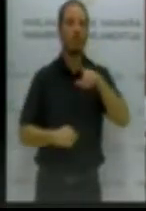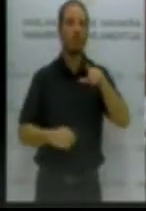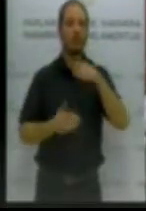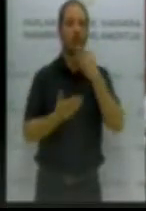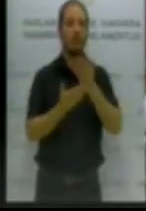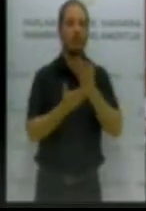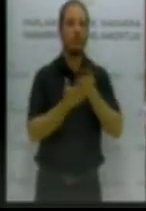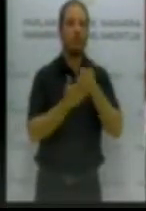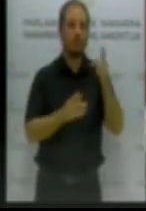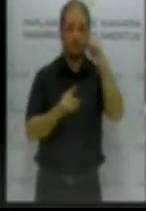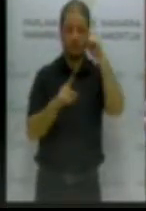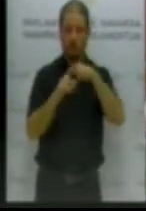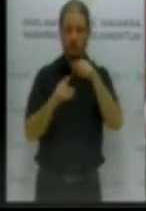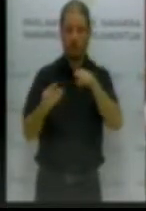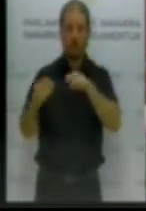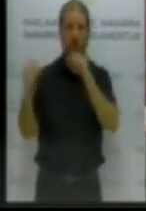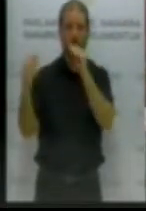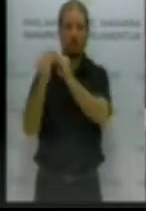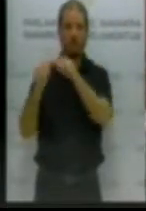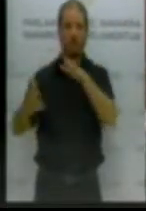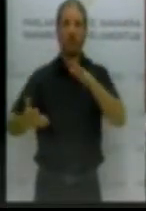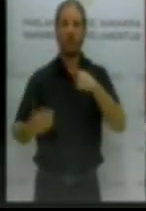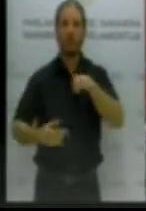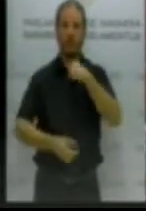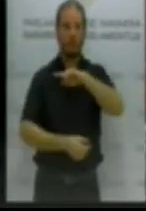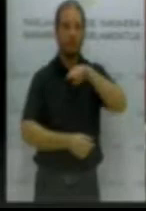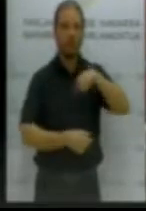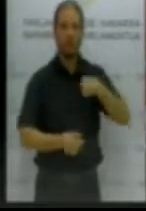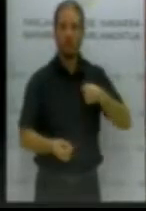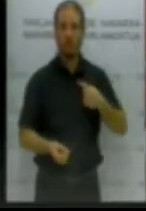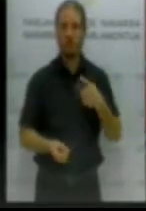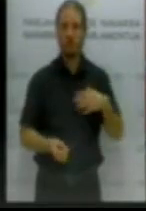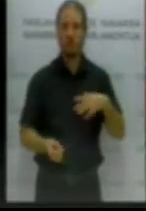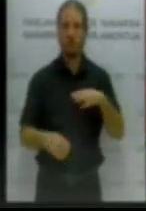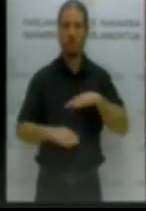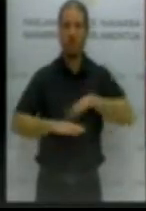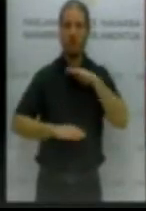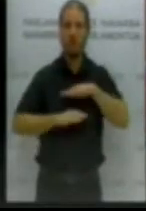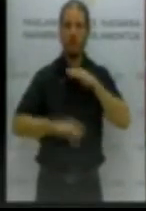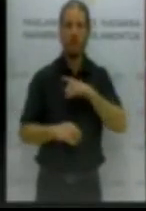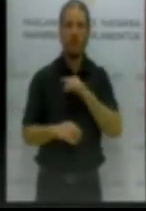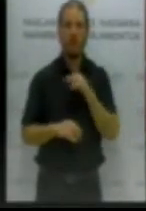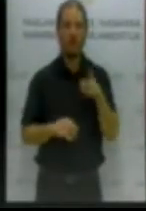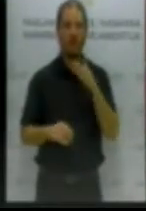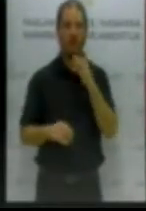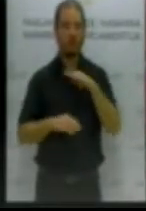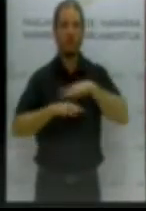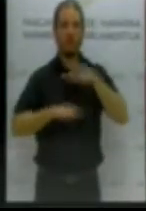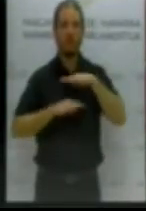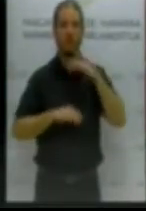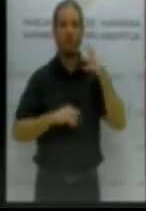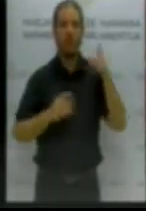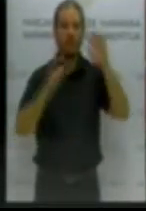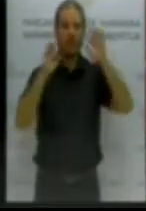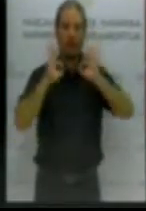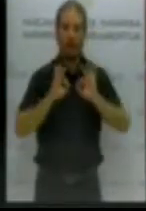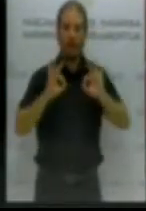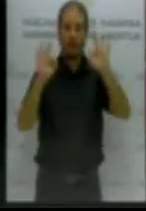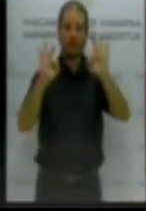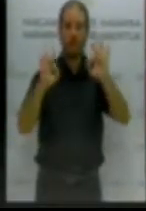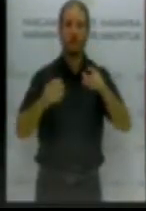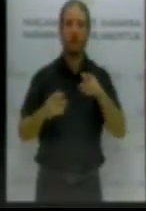siendo esto cierto, también es cierto que nosotros tenemos competencias y que podemos hacer cosas. Tenemos competencias exclusivas en materia